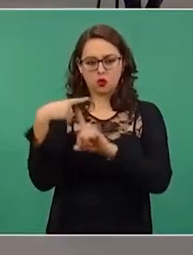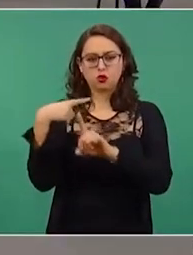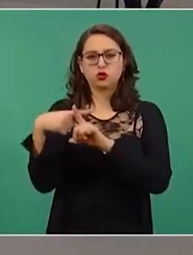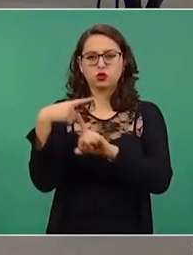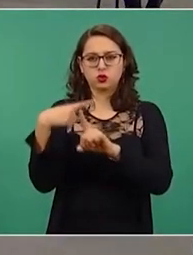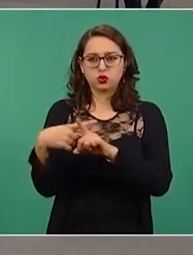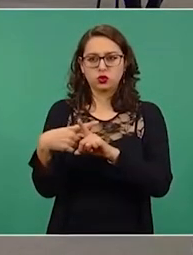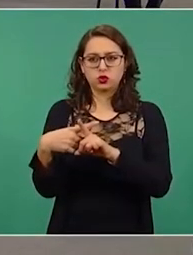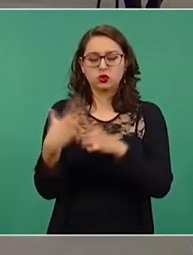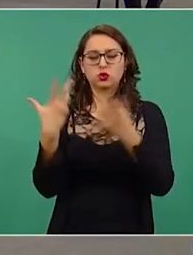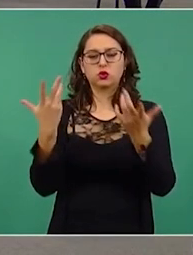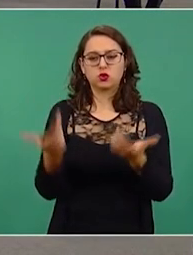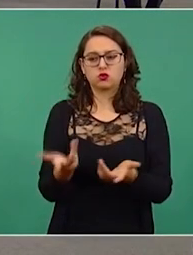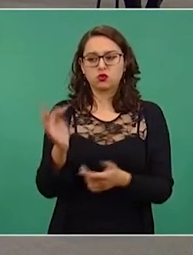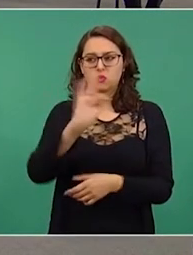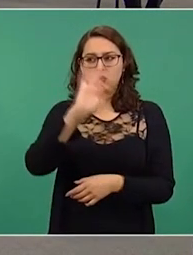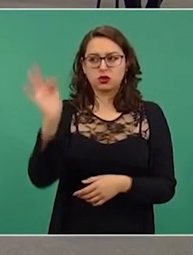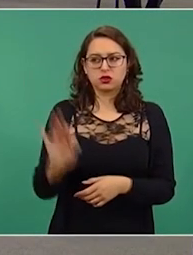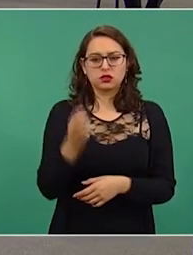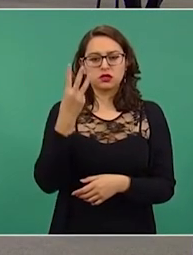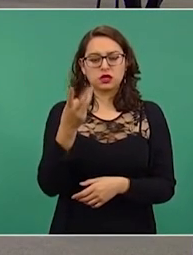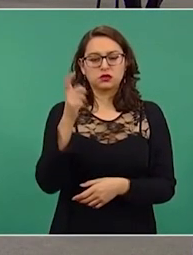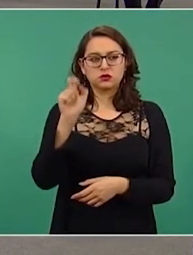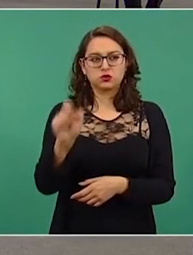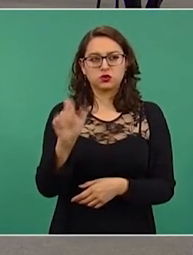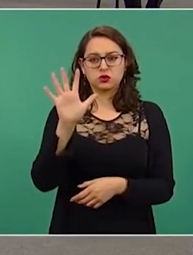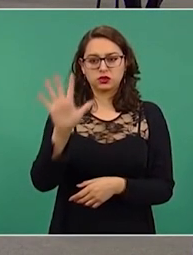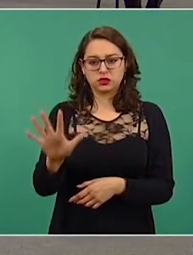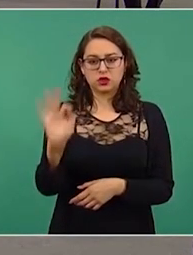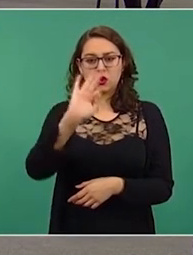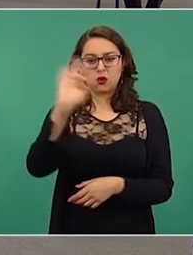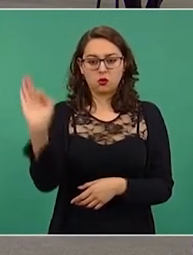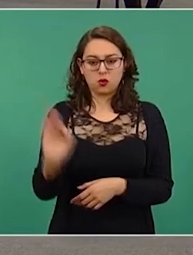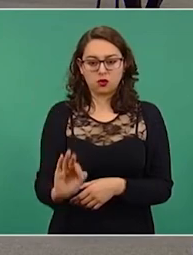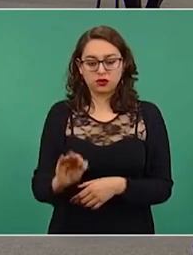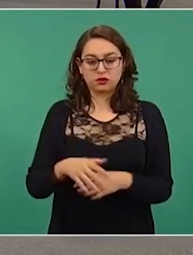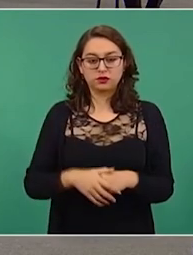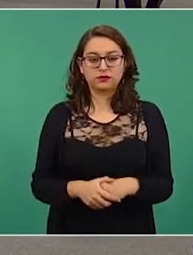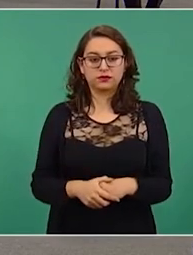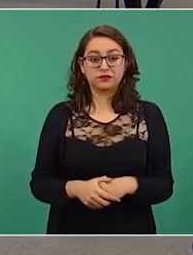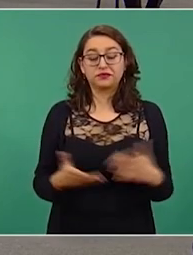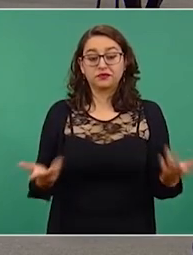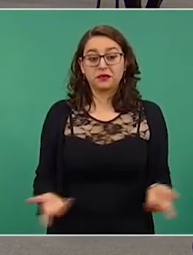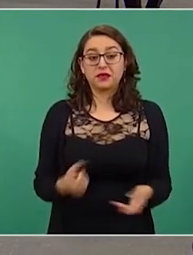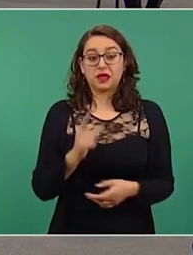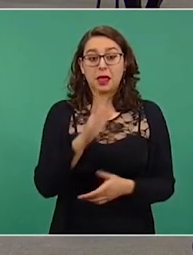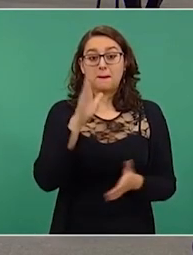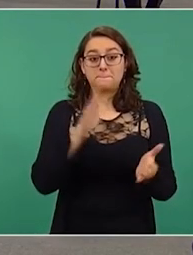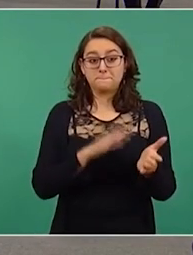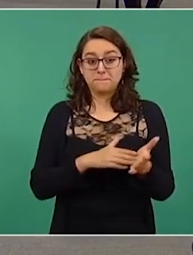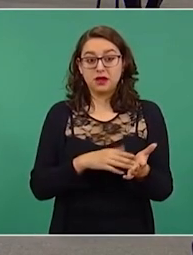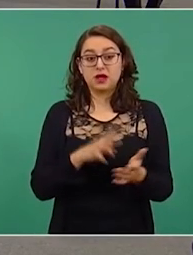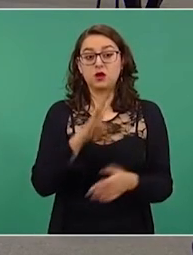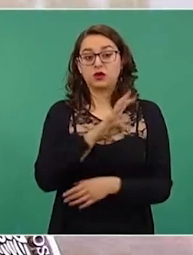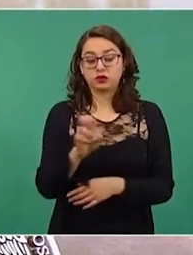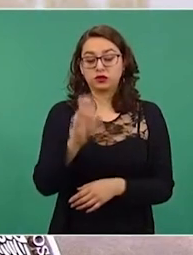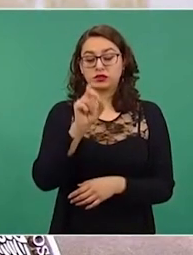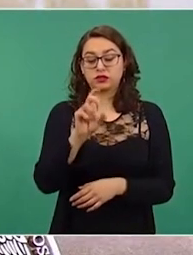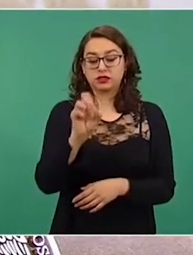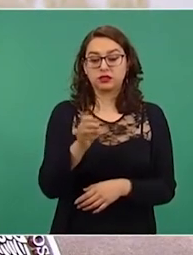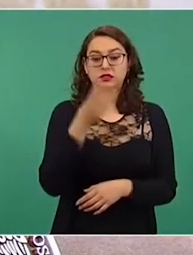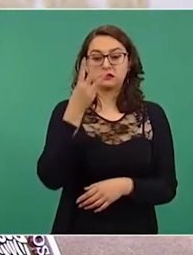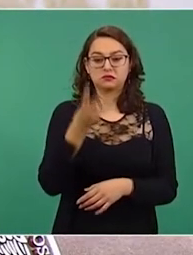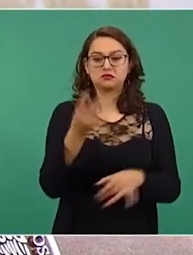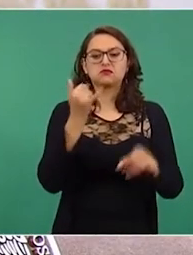que equivale al 3.5 por ciento. El resto, mil 436, fueron notas